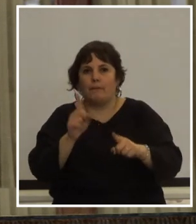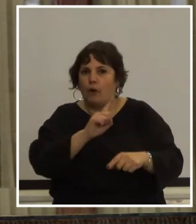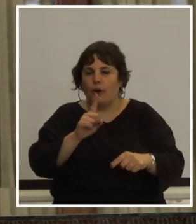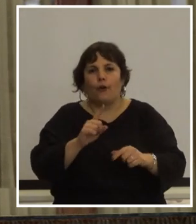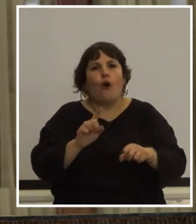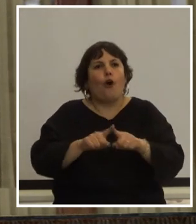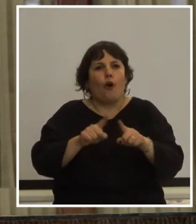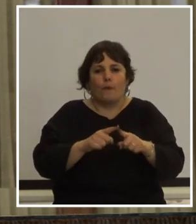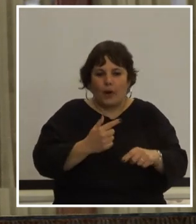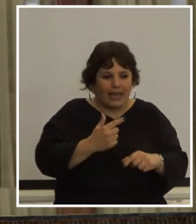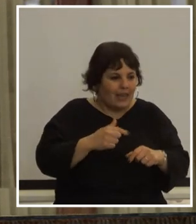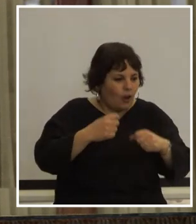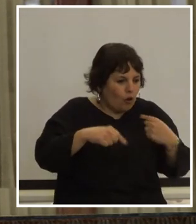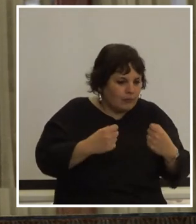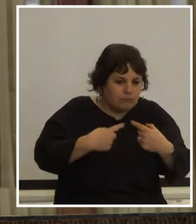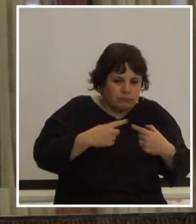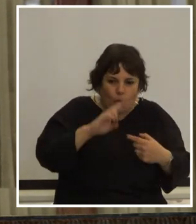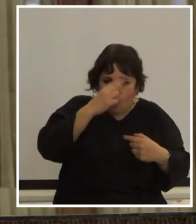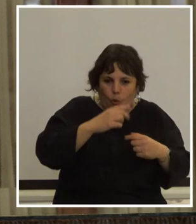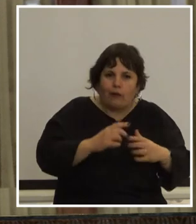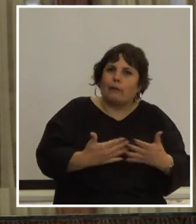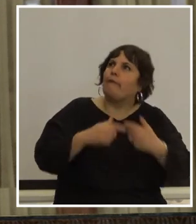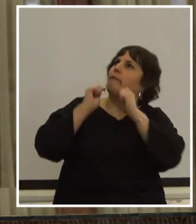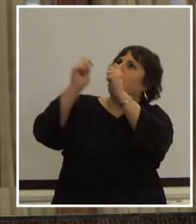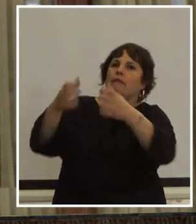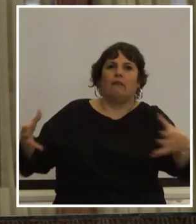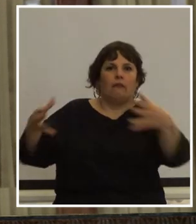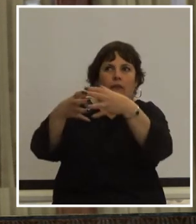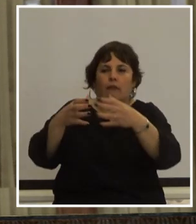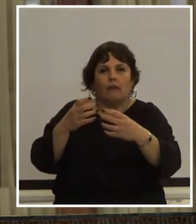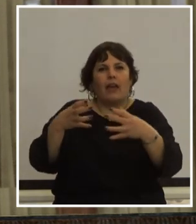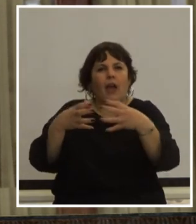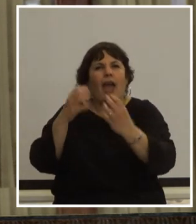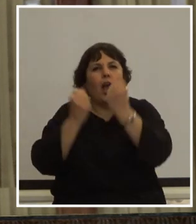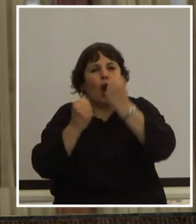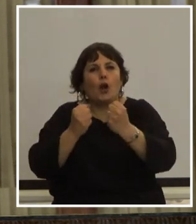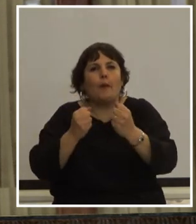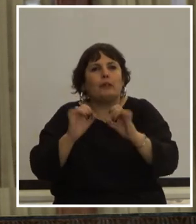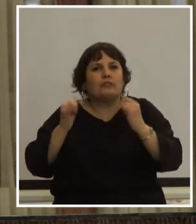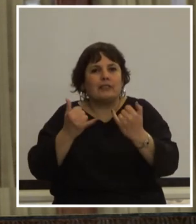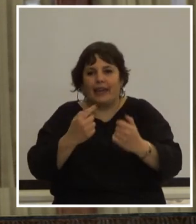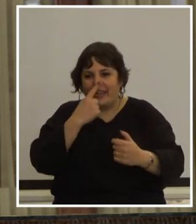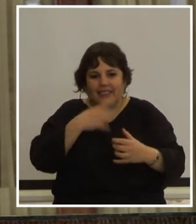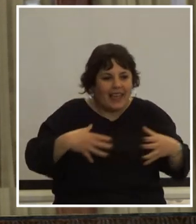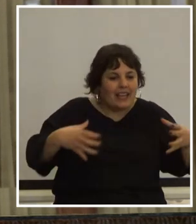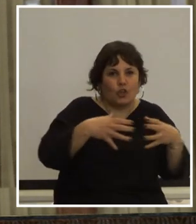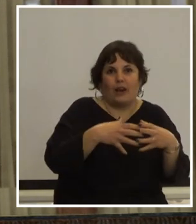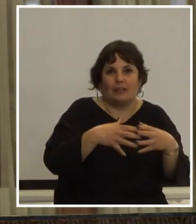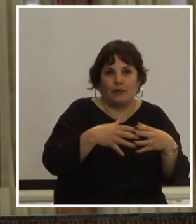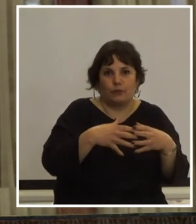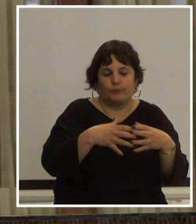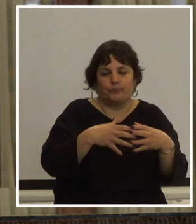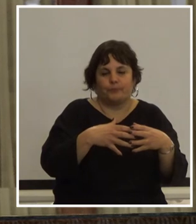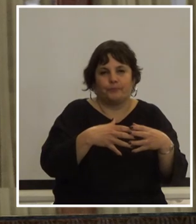entrega de los intereses nacionales de todos los grupos económicos excluyentes de los intereses colectivos